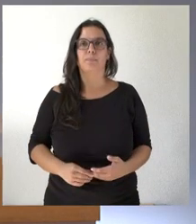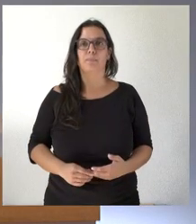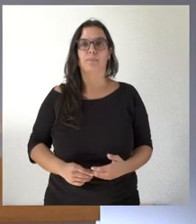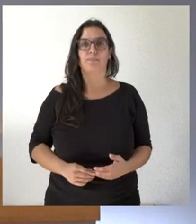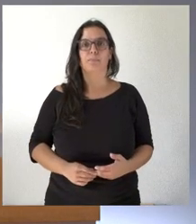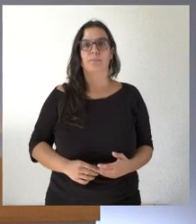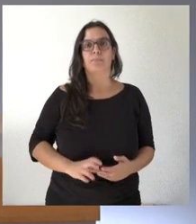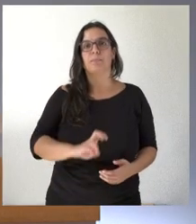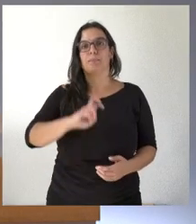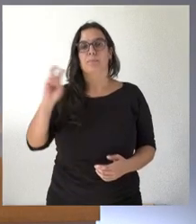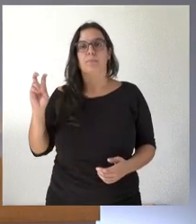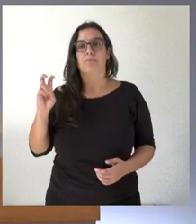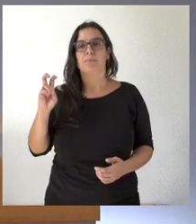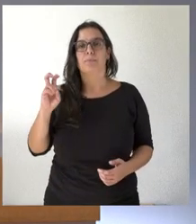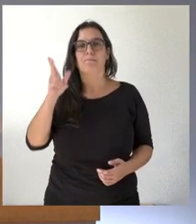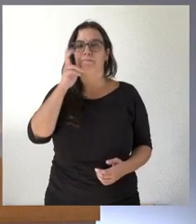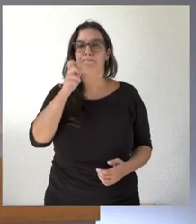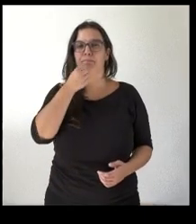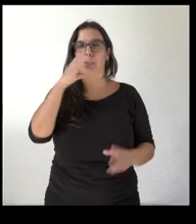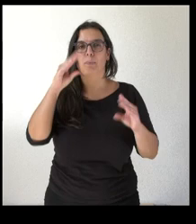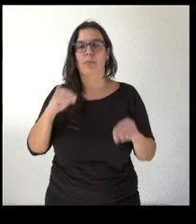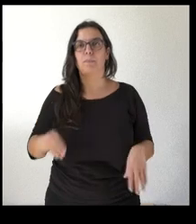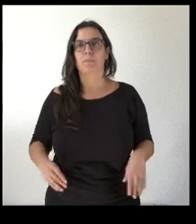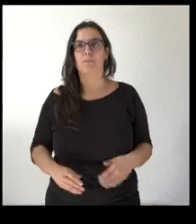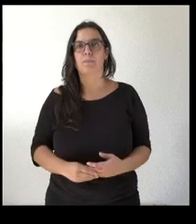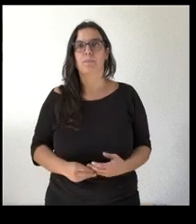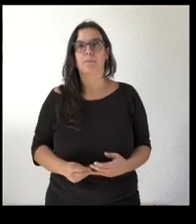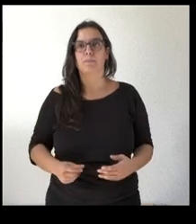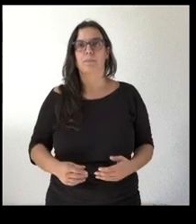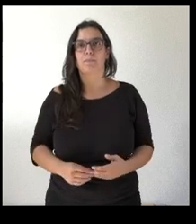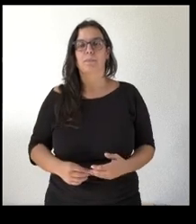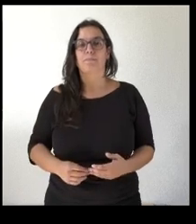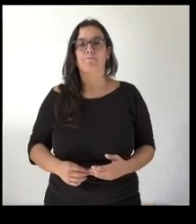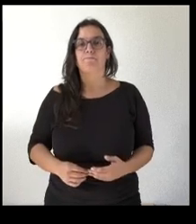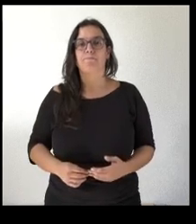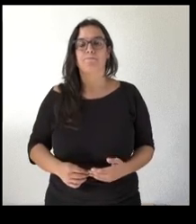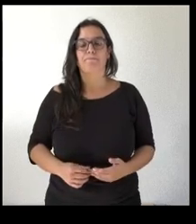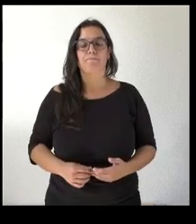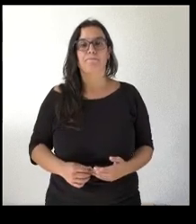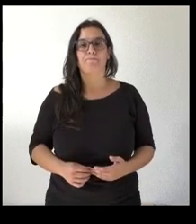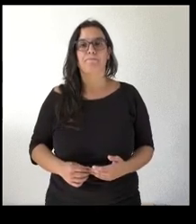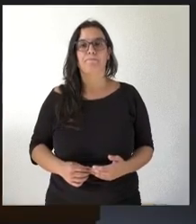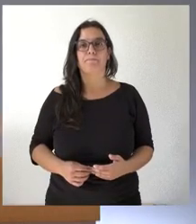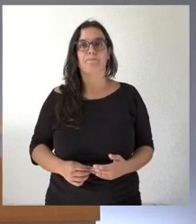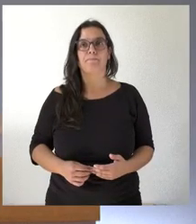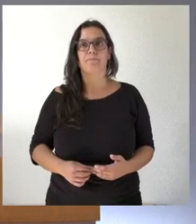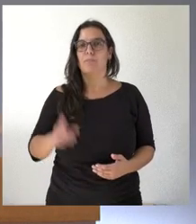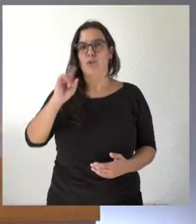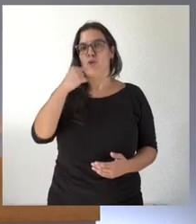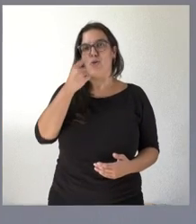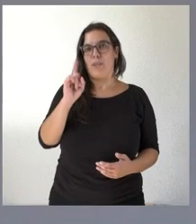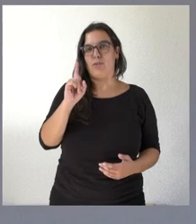en el caso de que ningún promotor lo hicite de algún promotor presente esa propuesta y ustedes se animarían a licitarlo no, no, yo tampoco he dicho eso